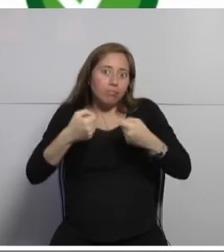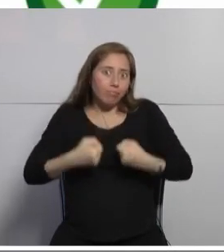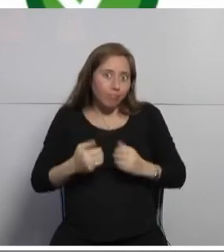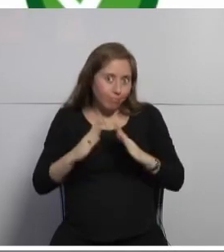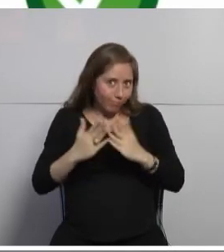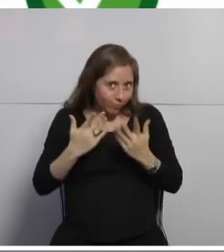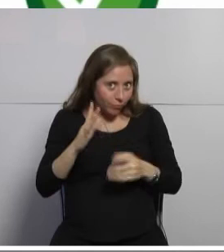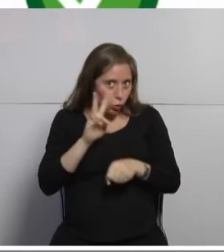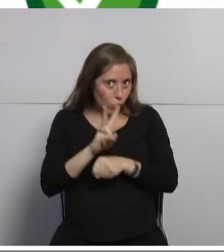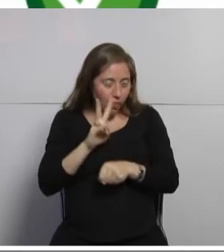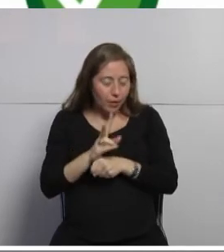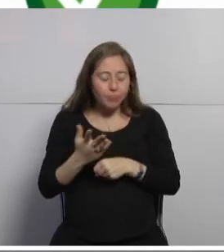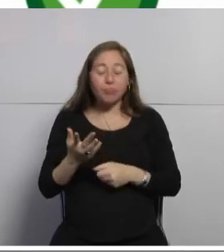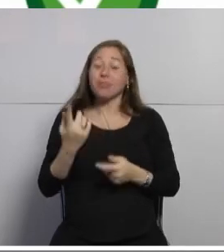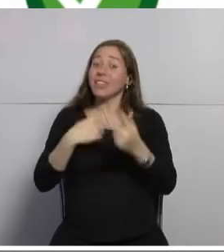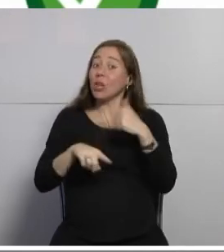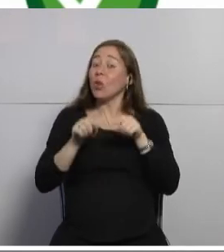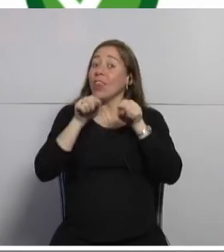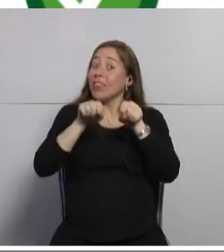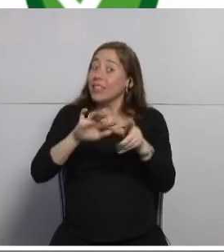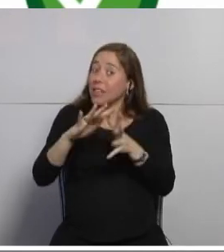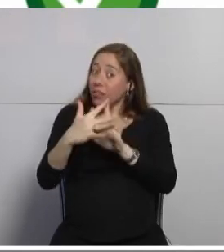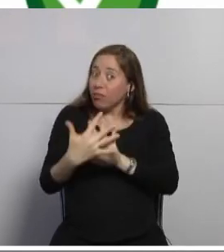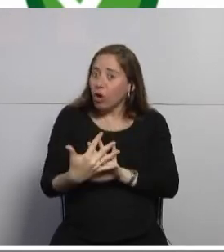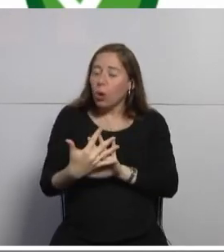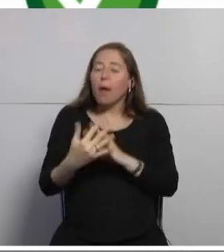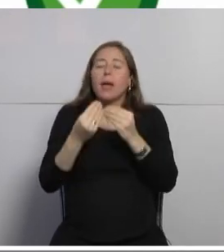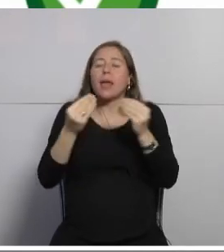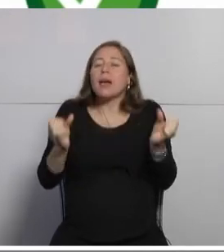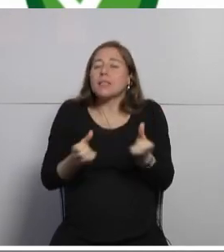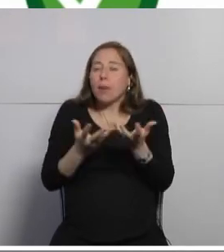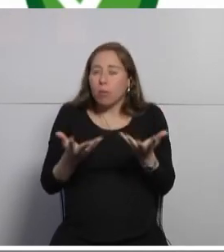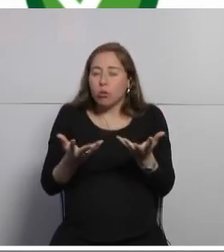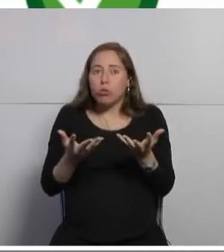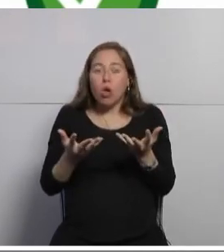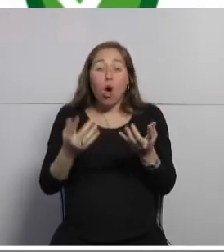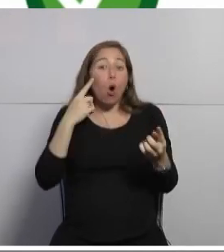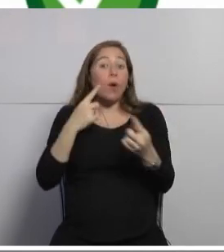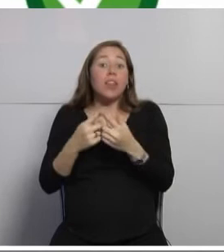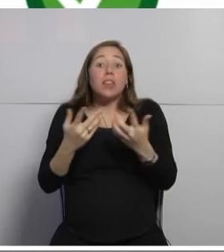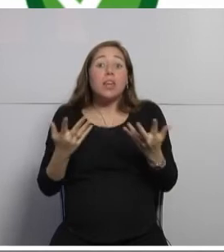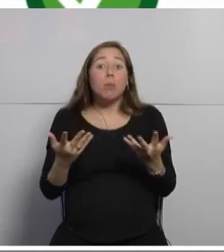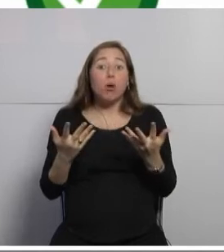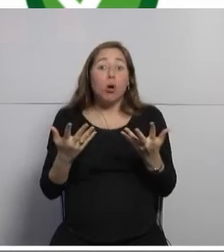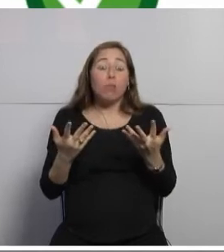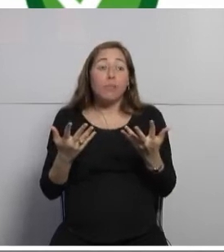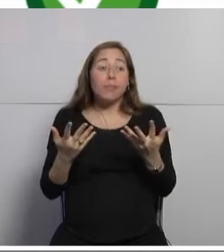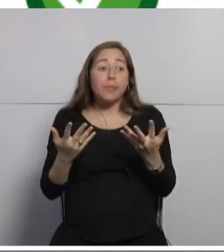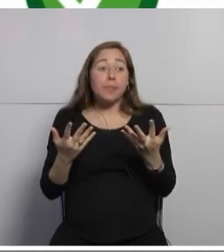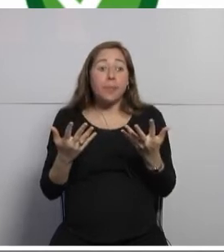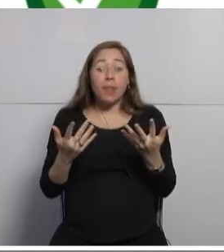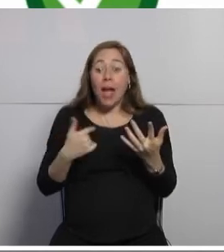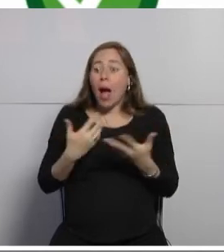de esa manera podemos lograr atacar efectivamente digamos a aquellos